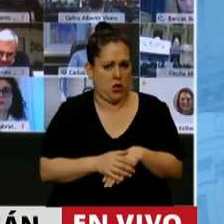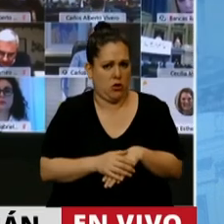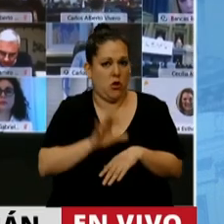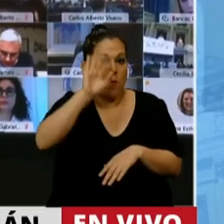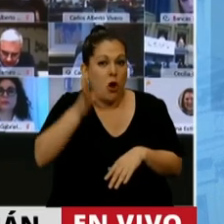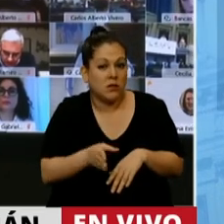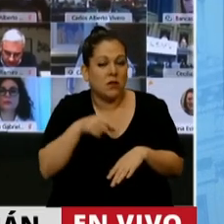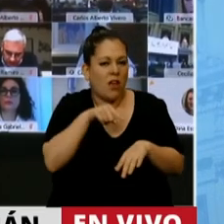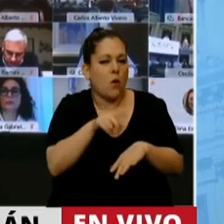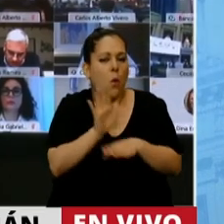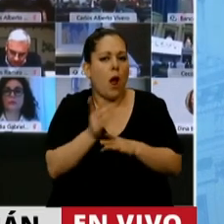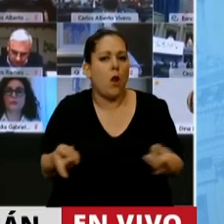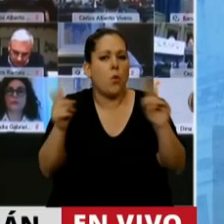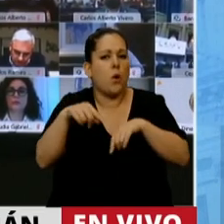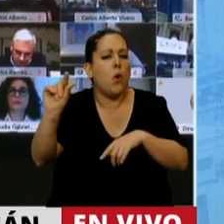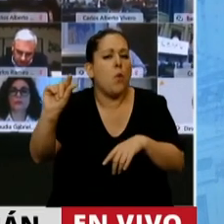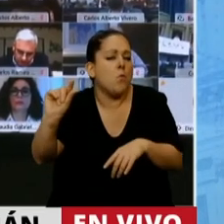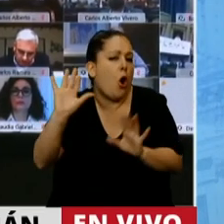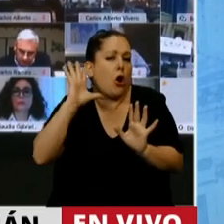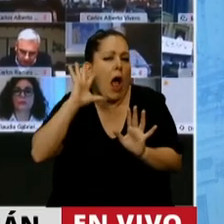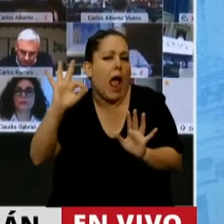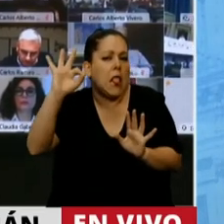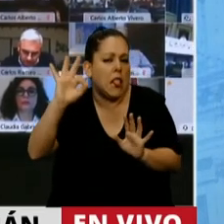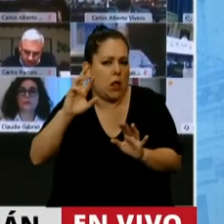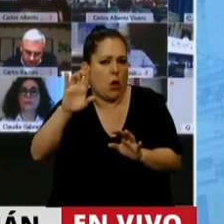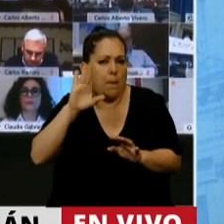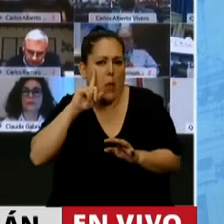recupera solo una parte de la caída.